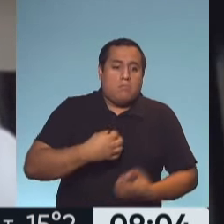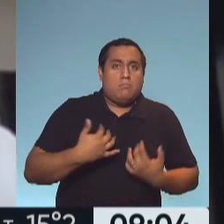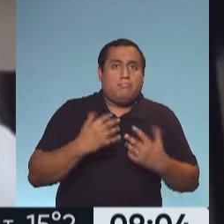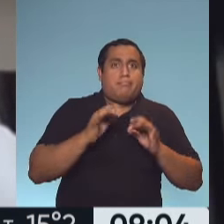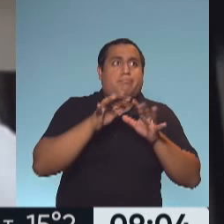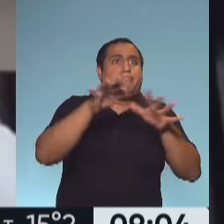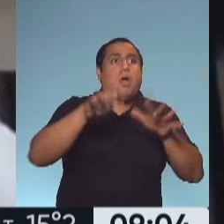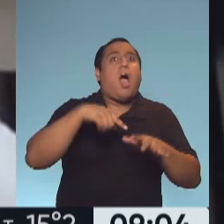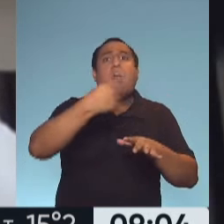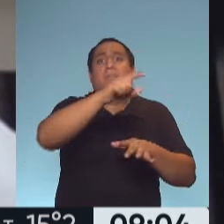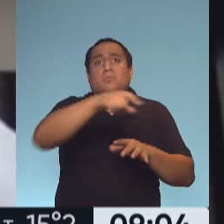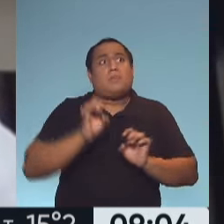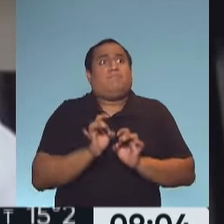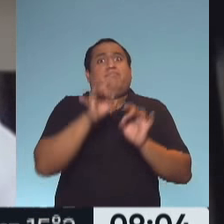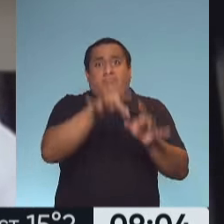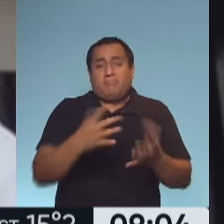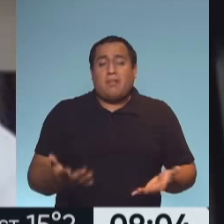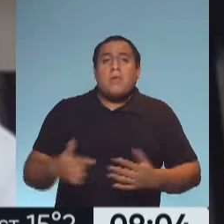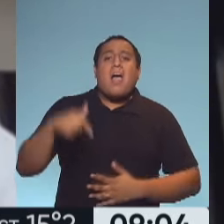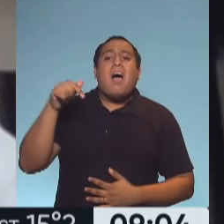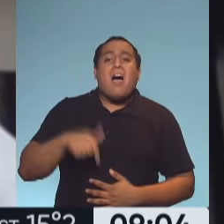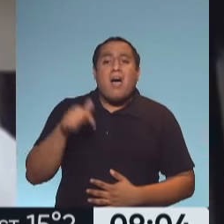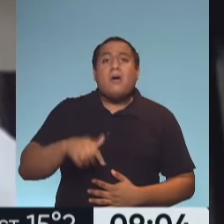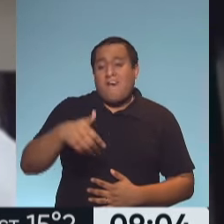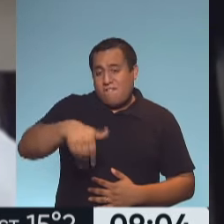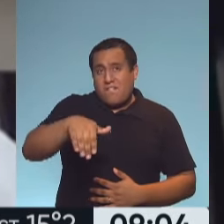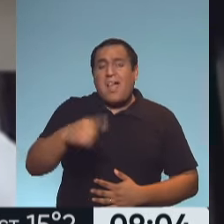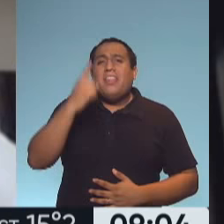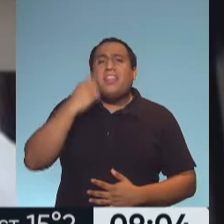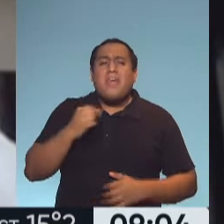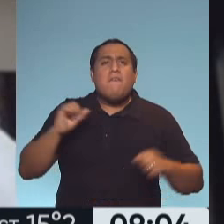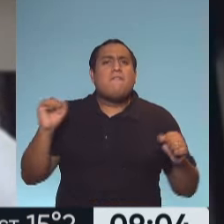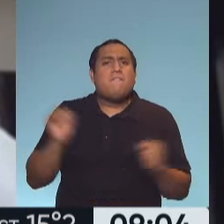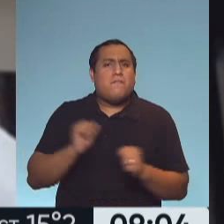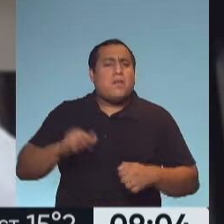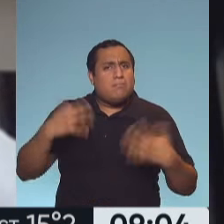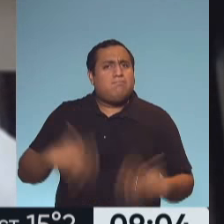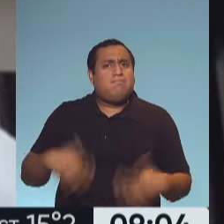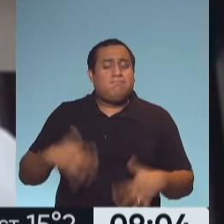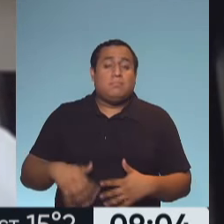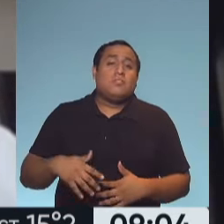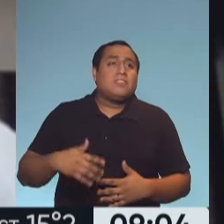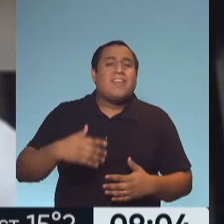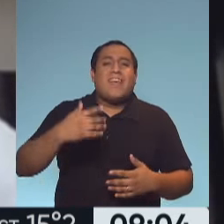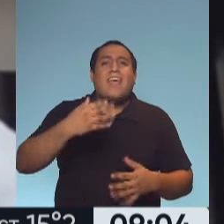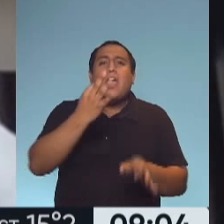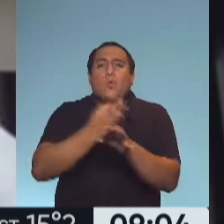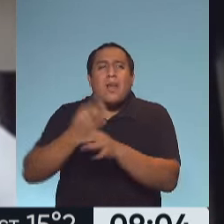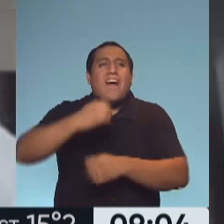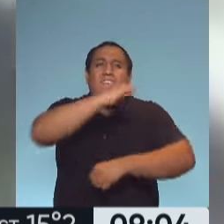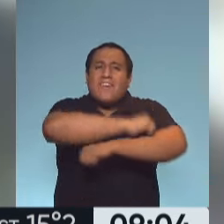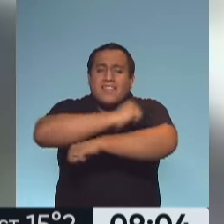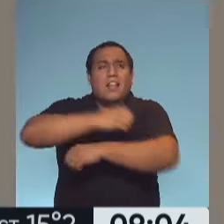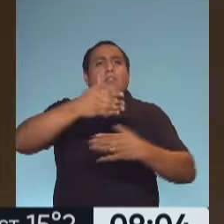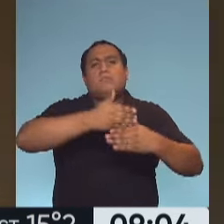contagiando a otras personas. Entonces, sobre todo ahora que se vienen días más fríos, hay que seguir teniendo la ventana de los colegios abiertas, hay